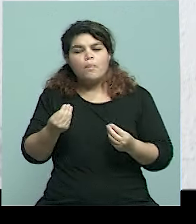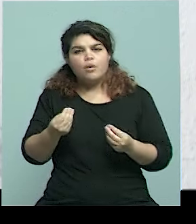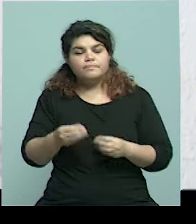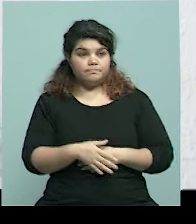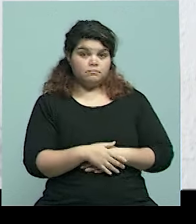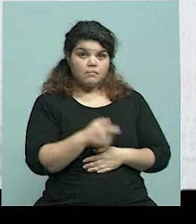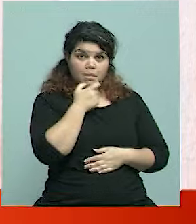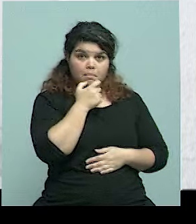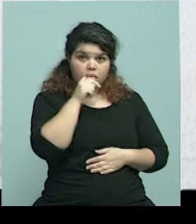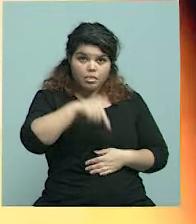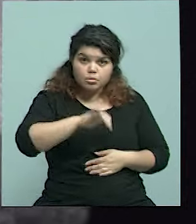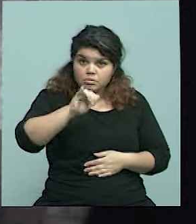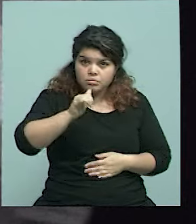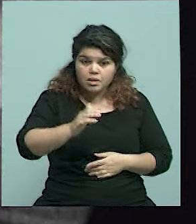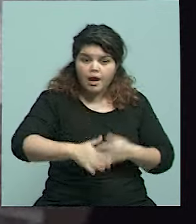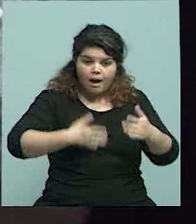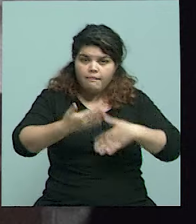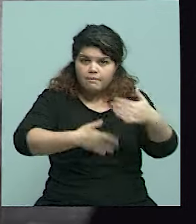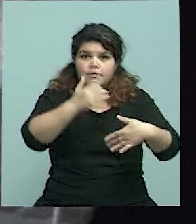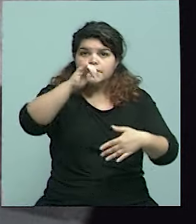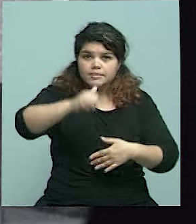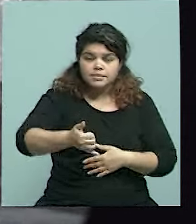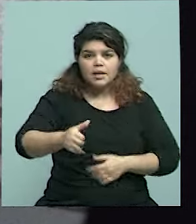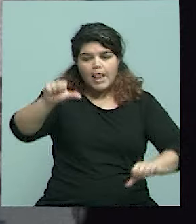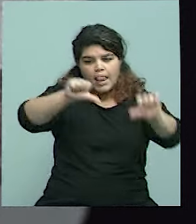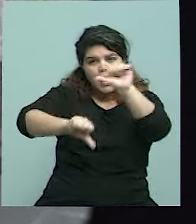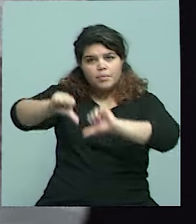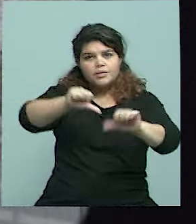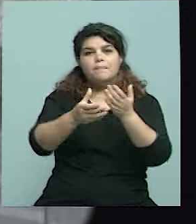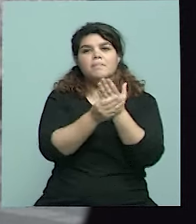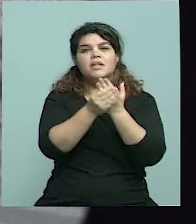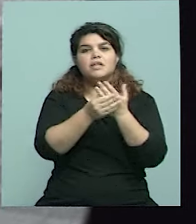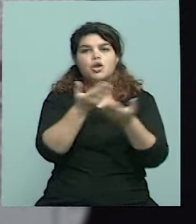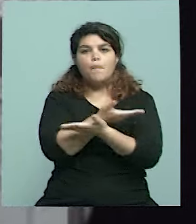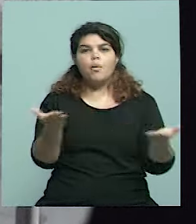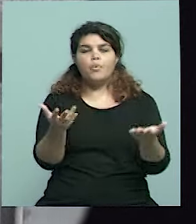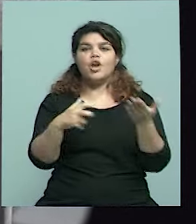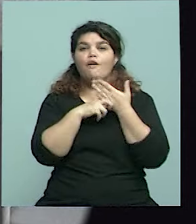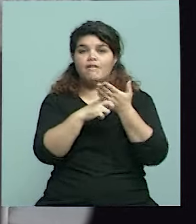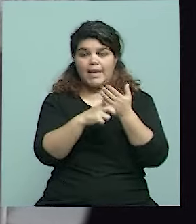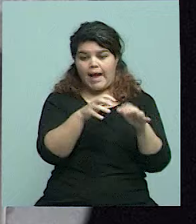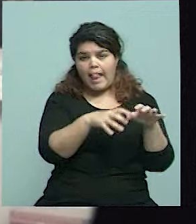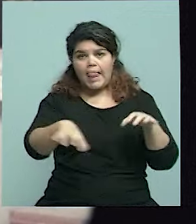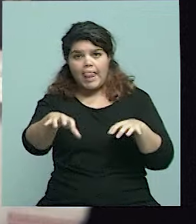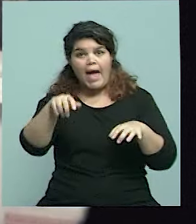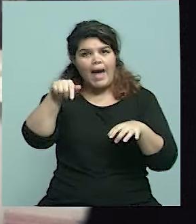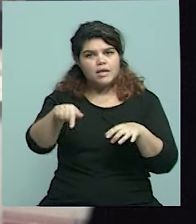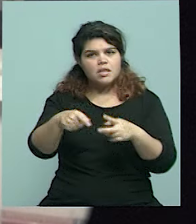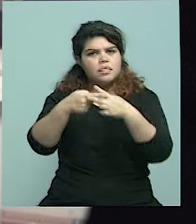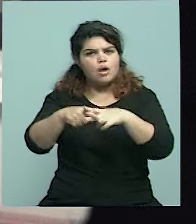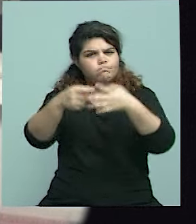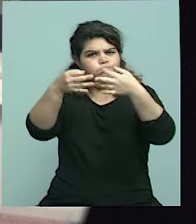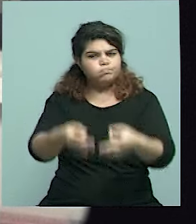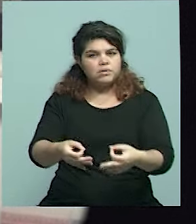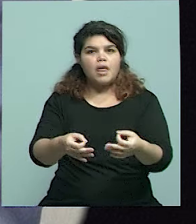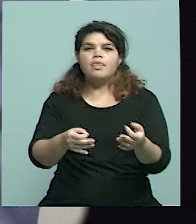avanzada. Existe un laboratorio en el Ministerio Público Fiscal que tiene una tecnología muy avanzada y una base